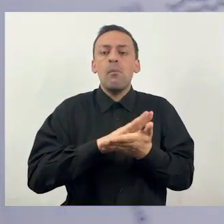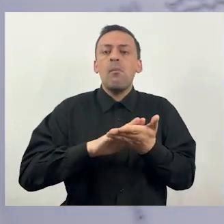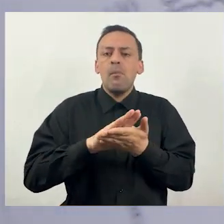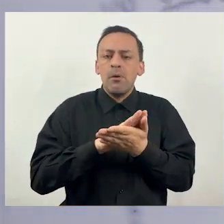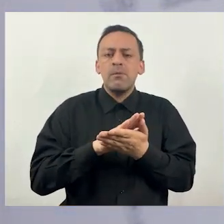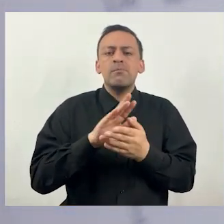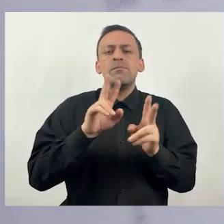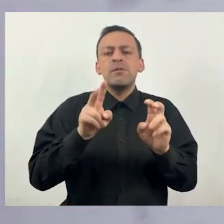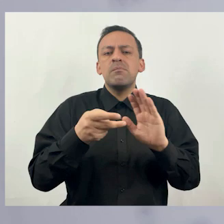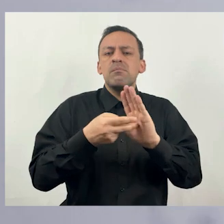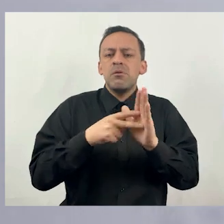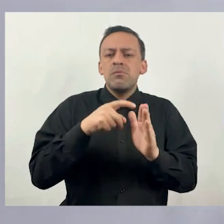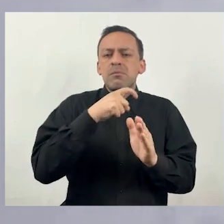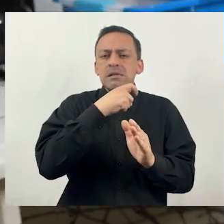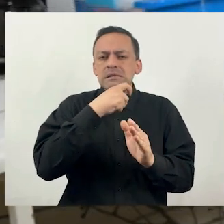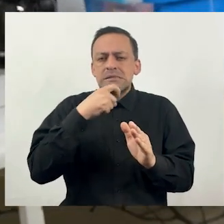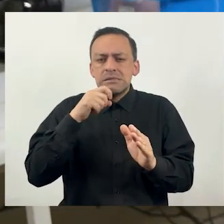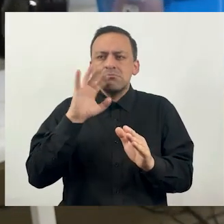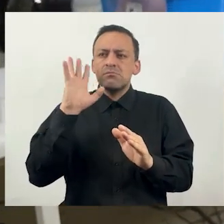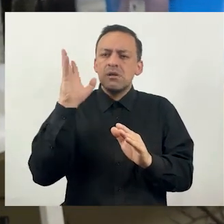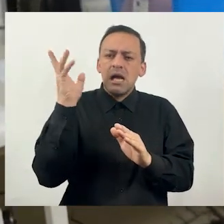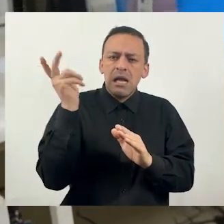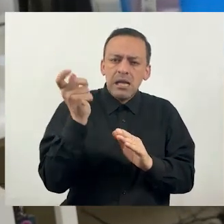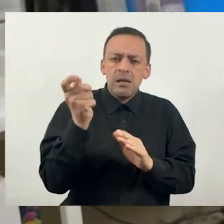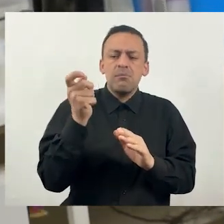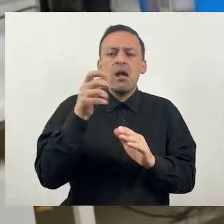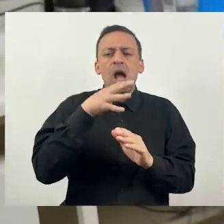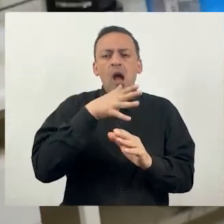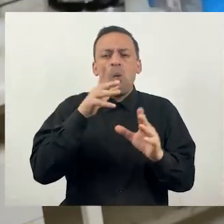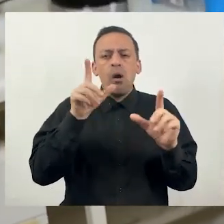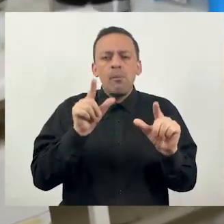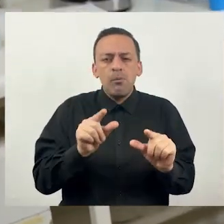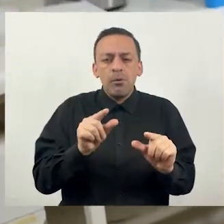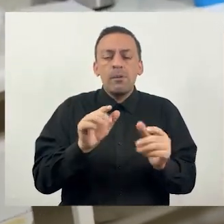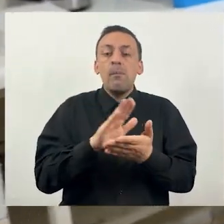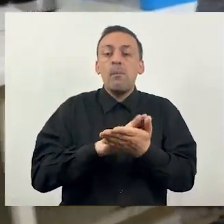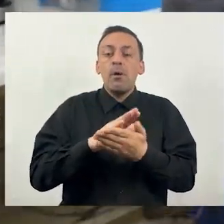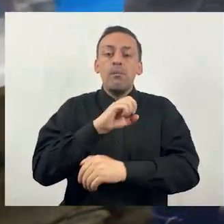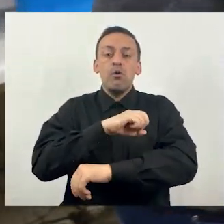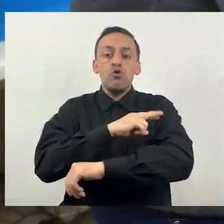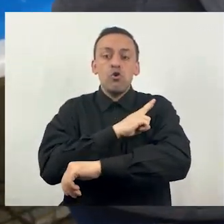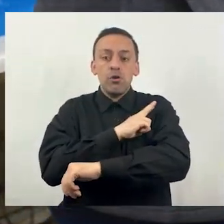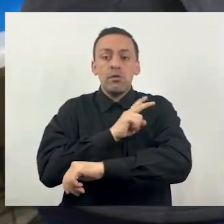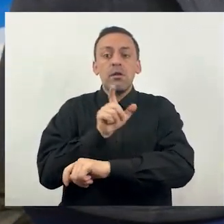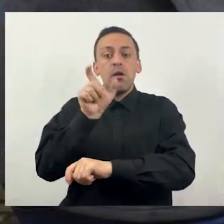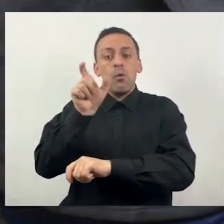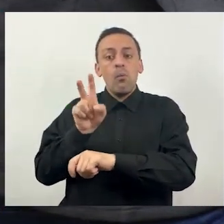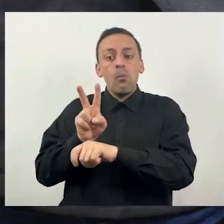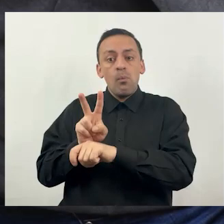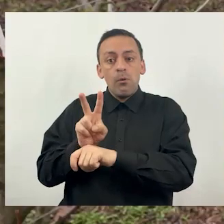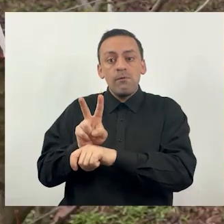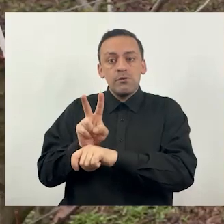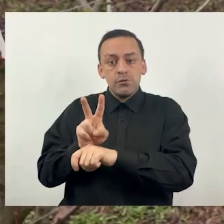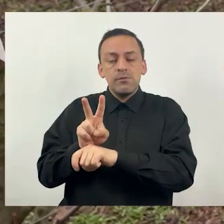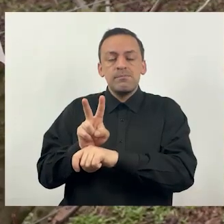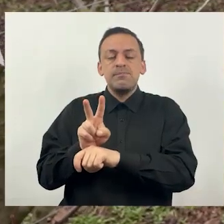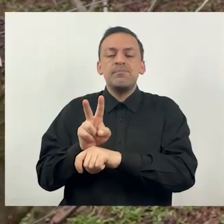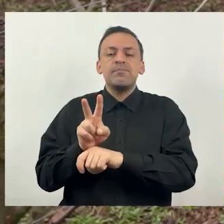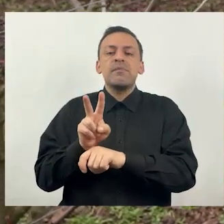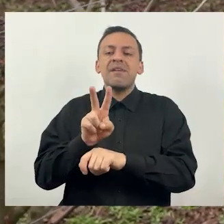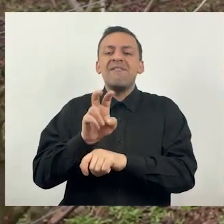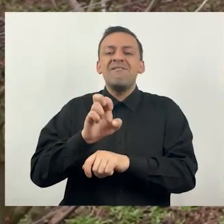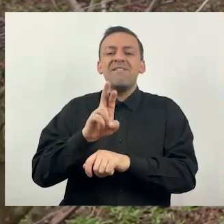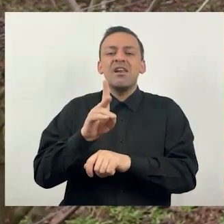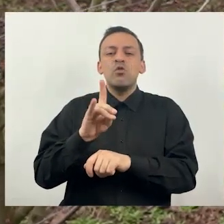para productores que estaban en condiciones climáticas mucho más adversas, para productores que tienen escasez de agua. Ya en el norte hay un colega investigador